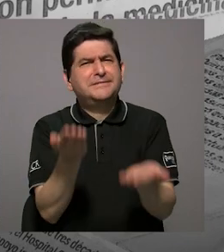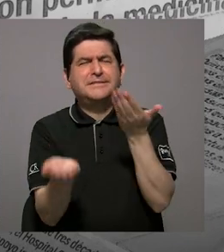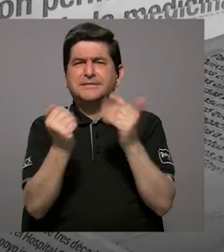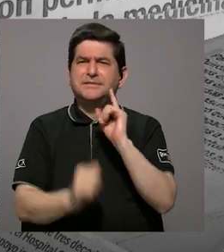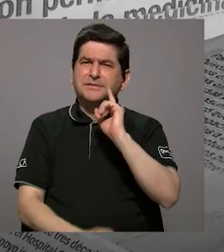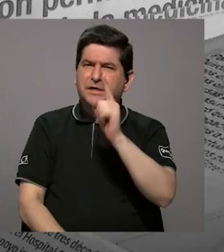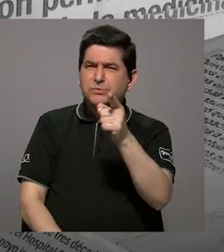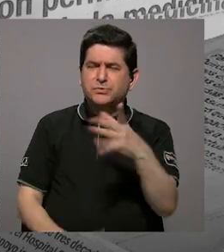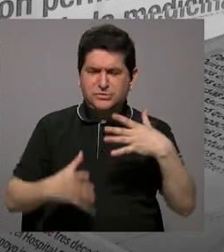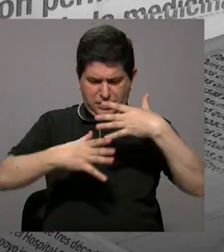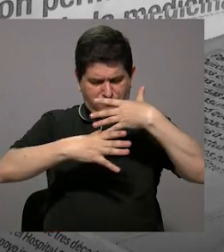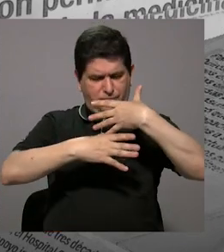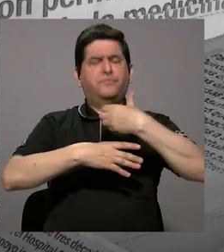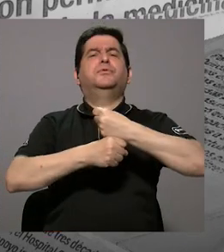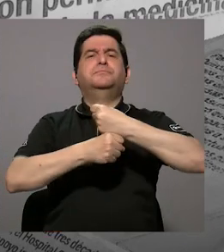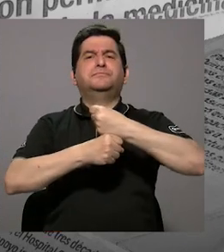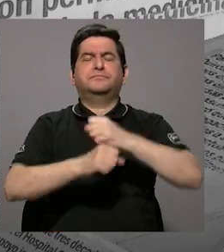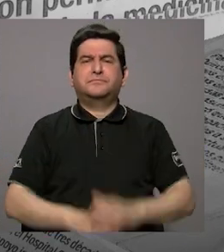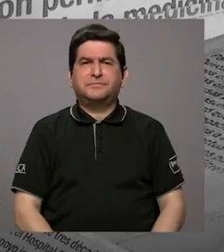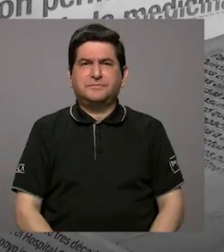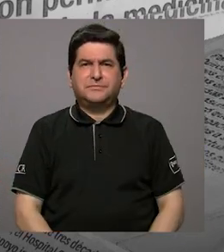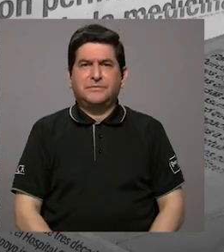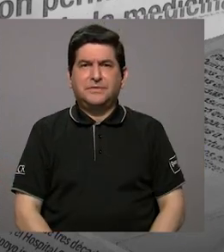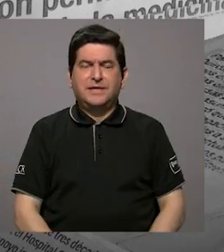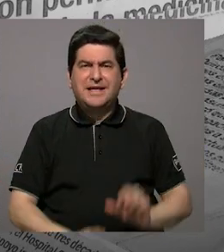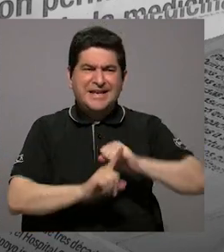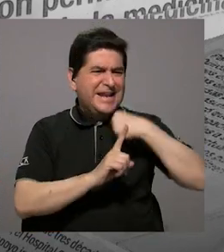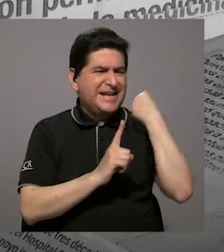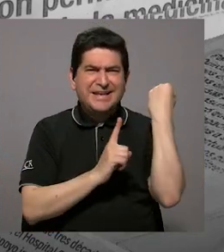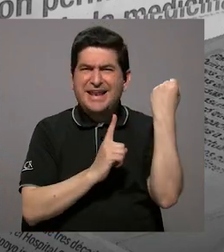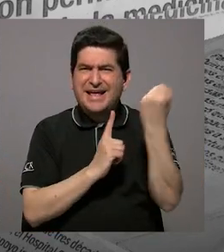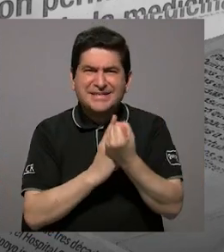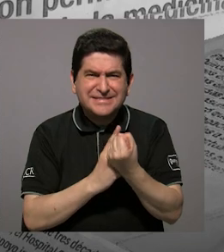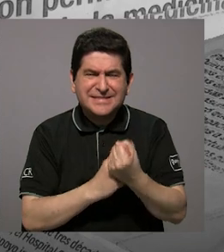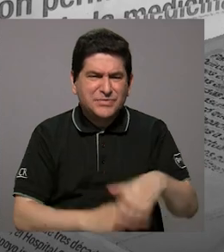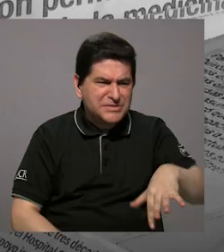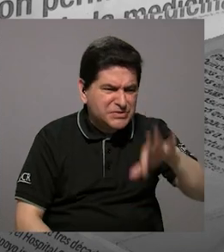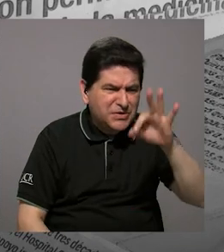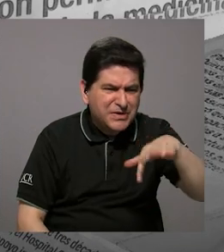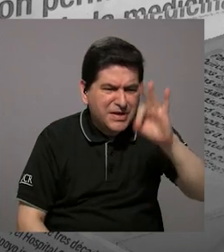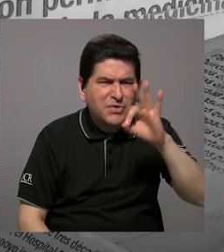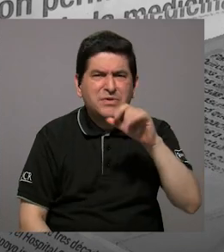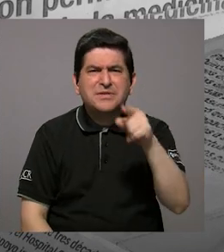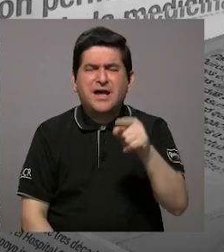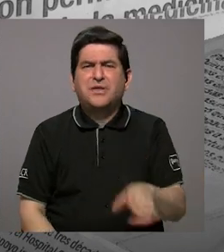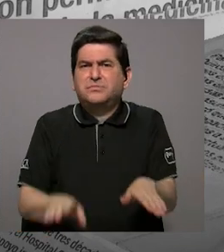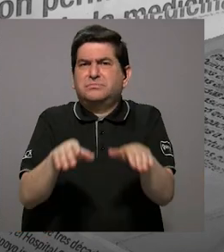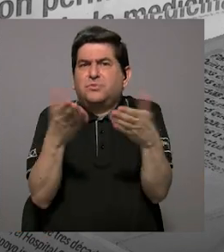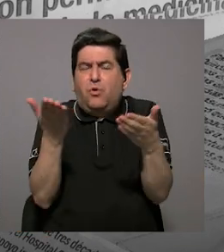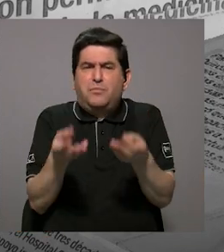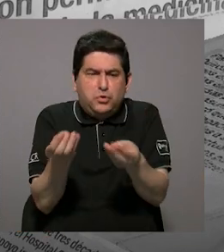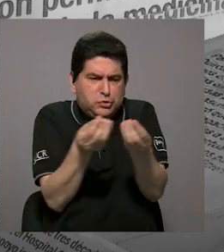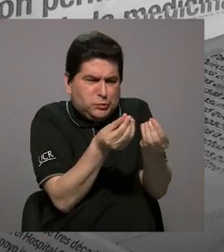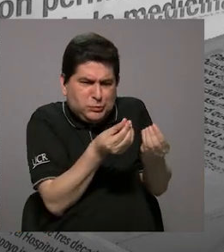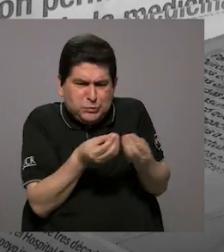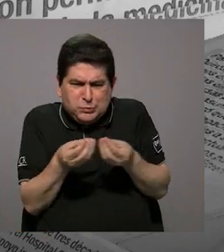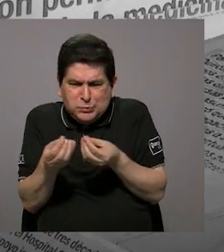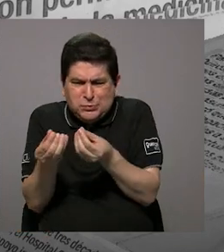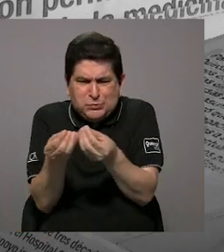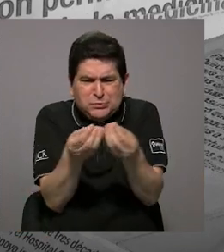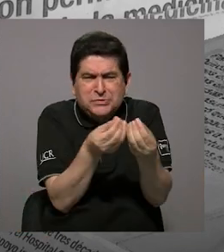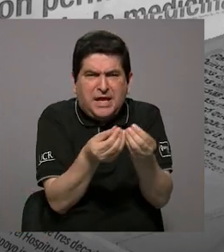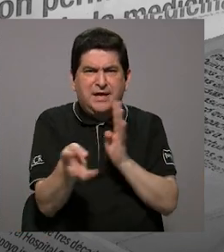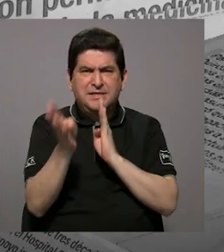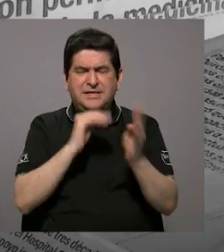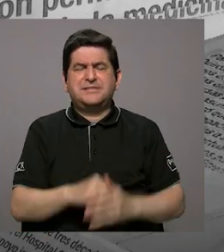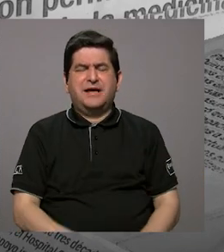tal vez nos resumiera cómo quedó todo lo que encontraron ustedes, las sustancias que